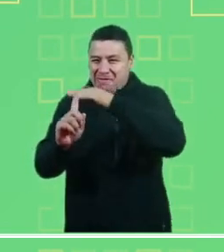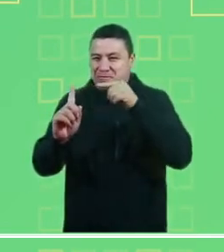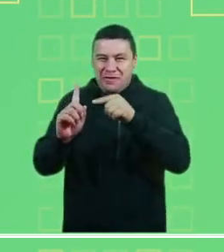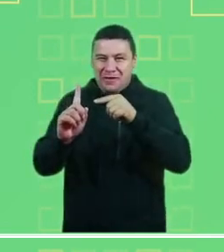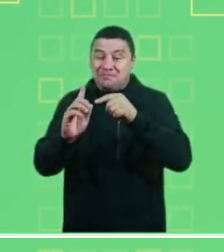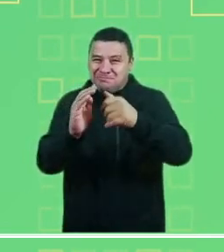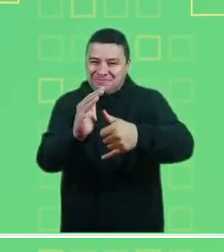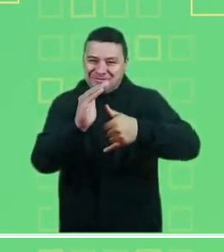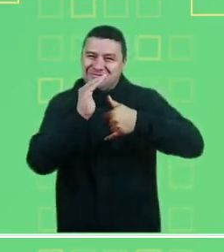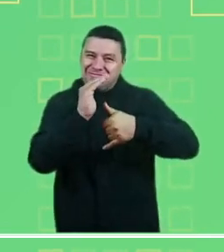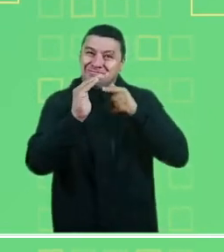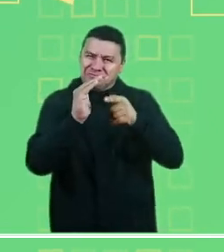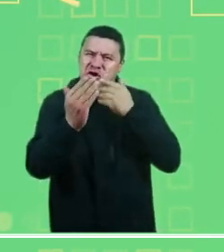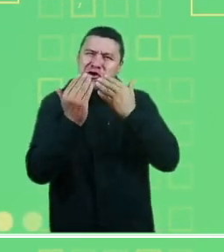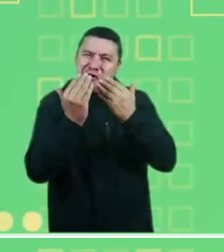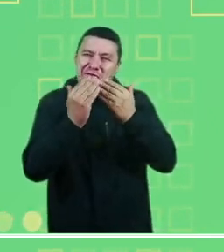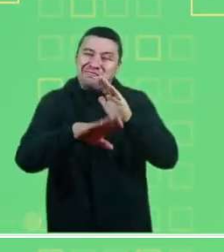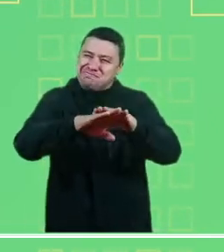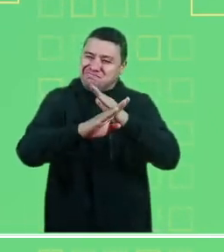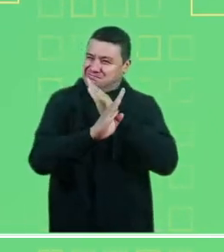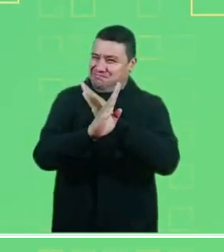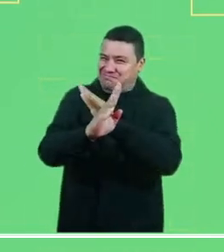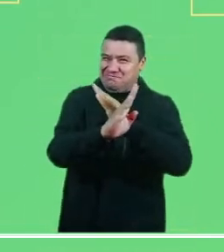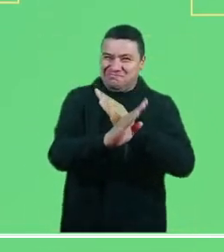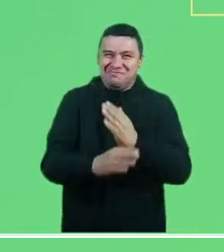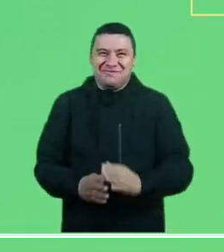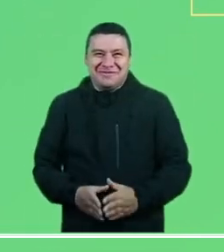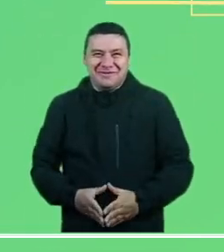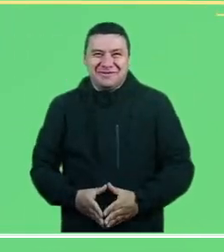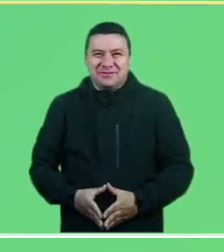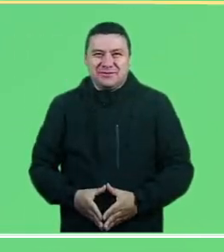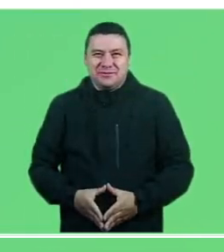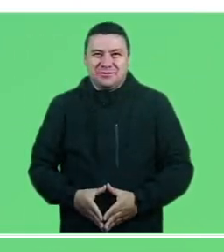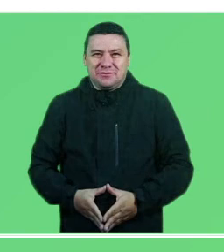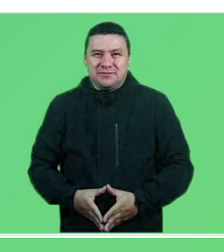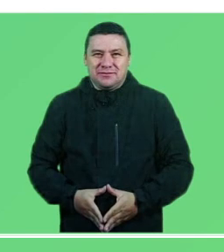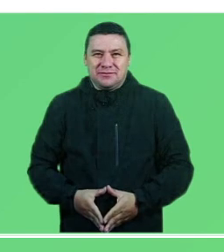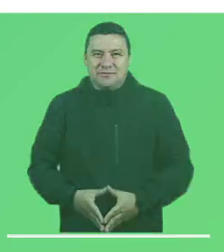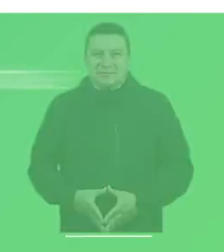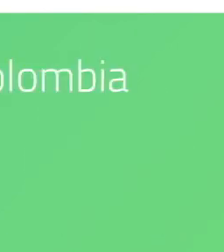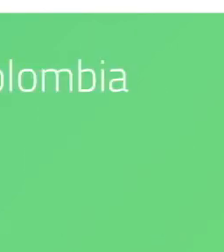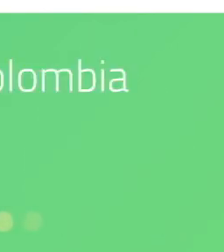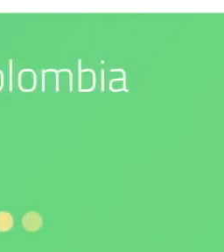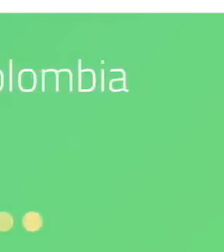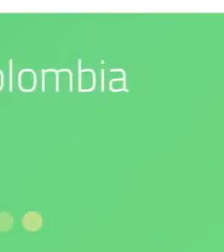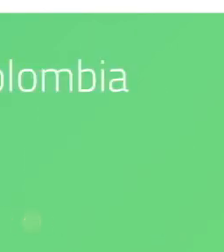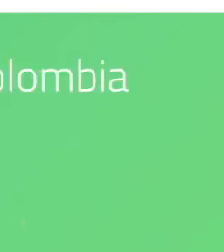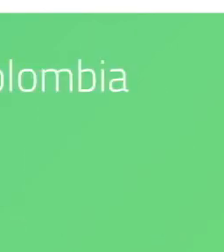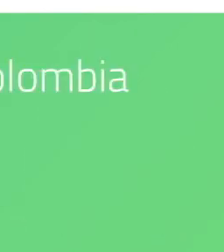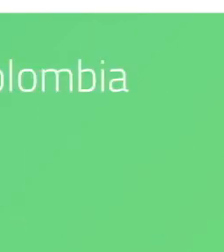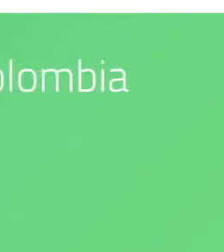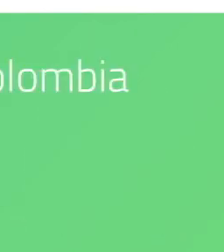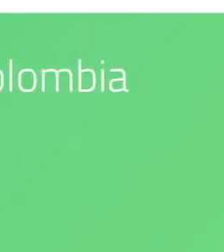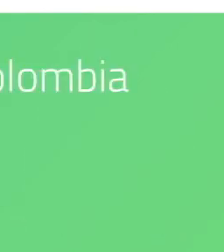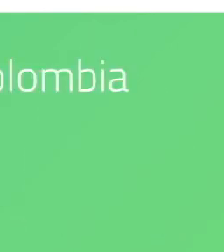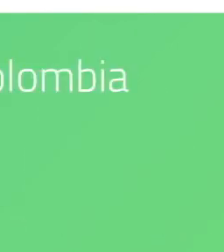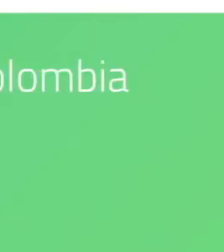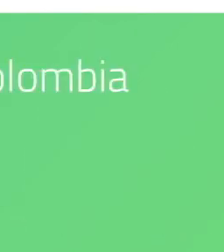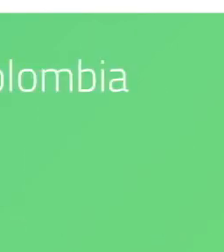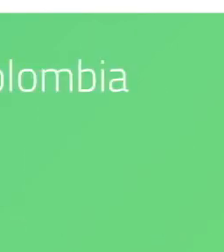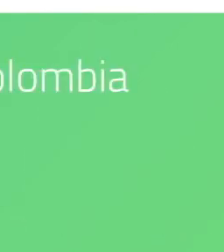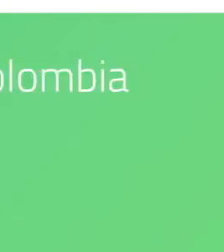occidente. Los esperamos en nuestras redes sociales. Nuestro compromiso es con el medio ambiente. IDEAM es